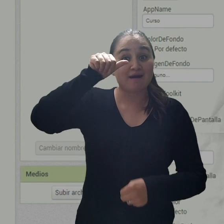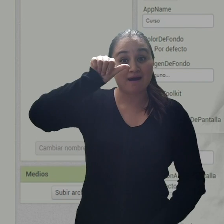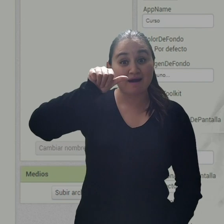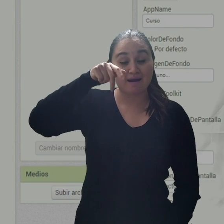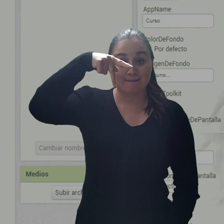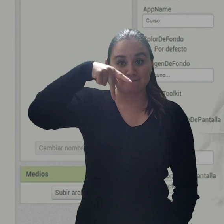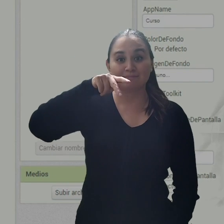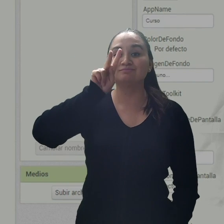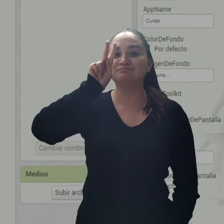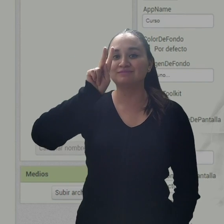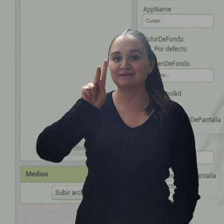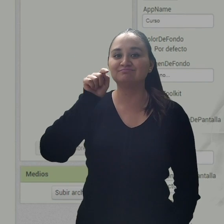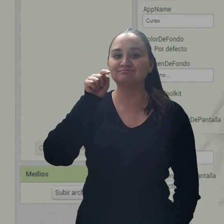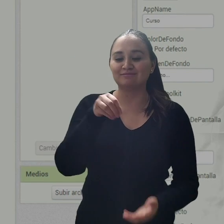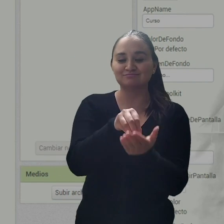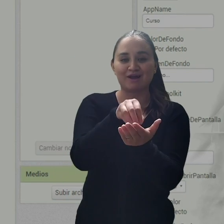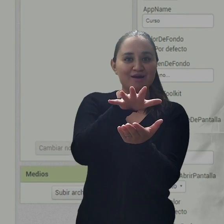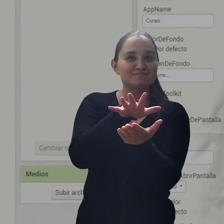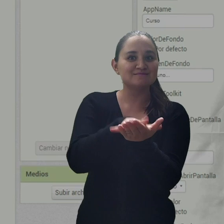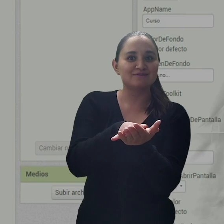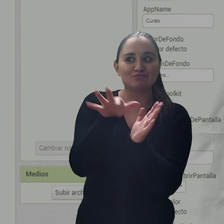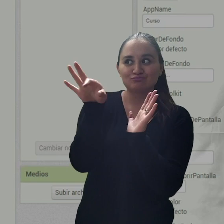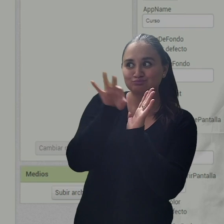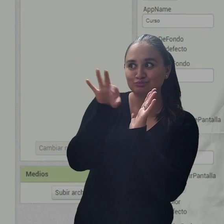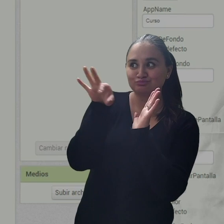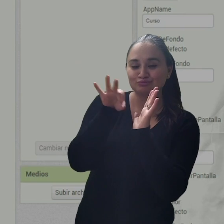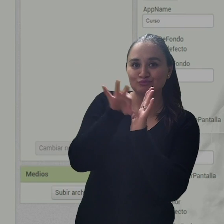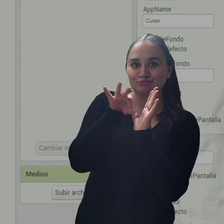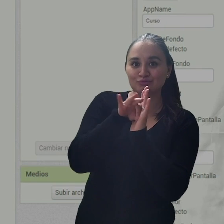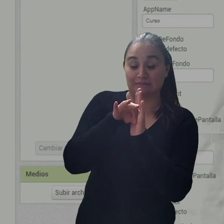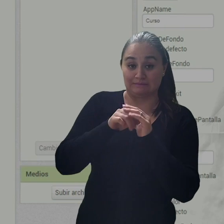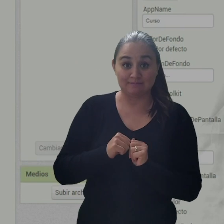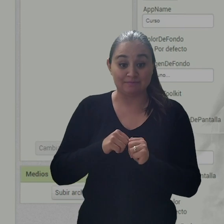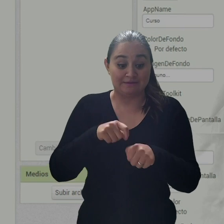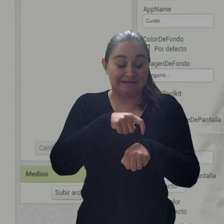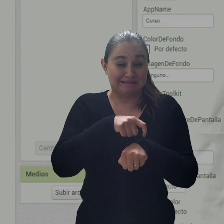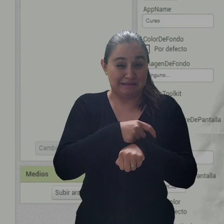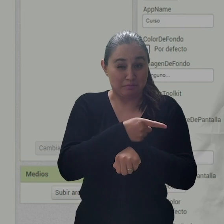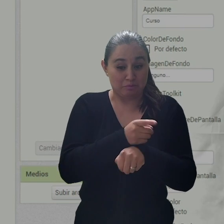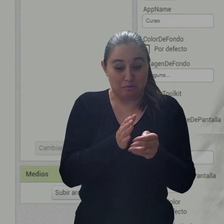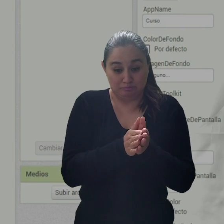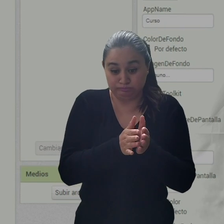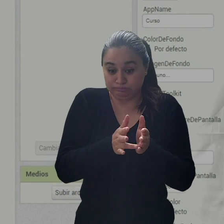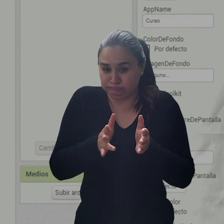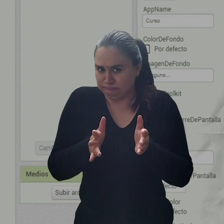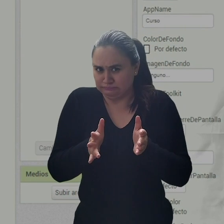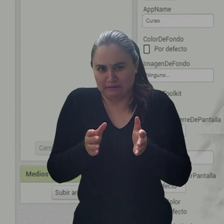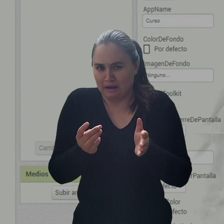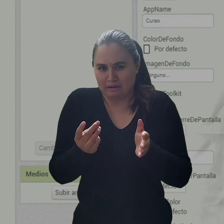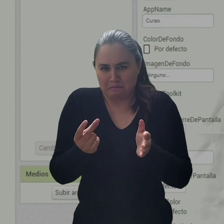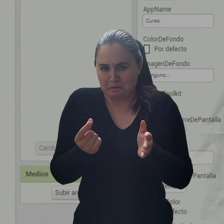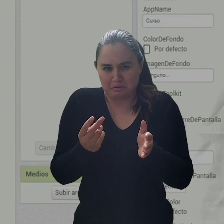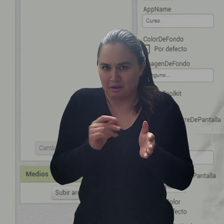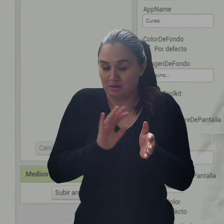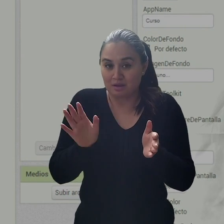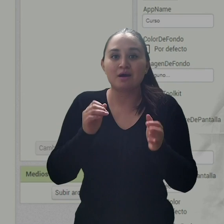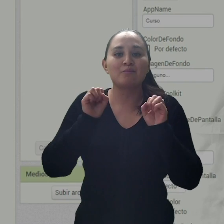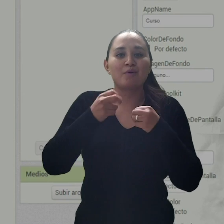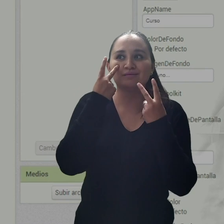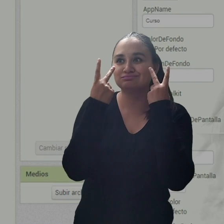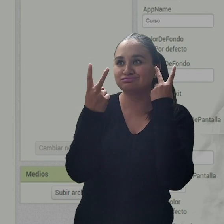se ha generado de la aplicación. Y en unos segundos más podremos ver